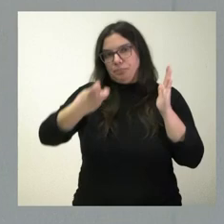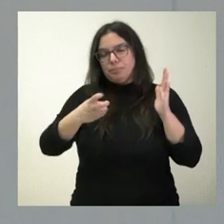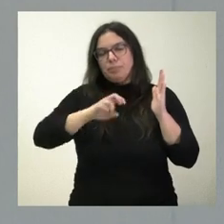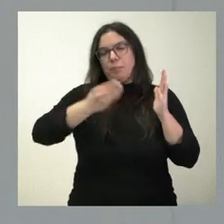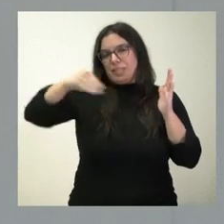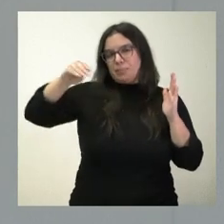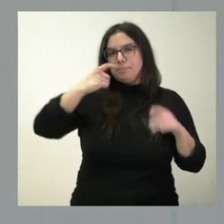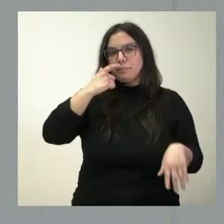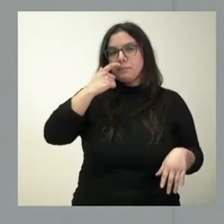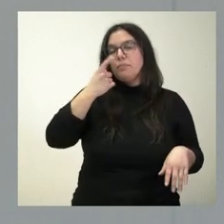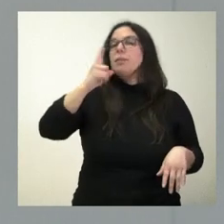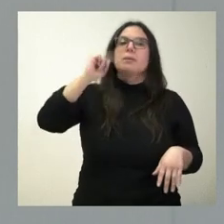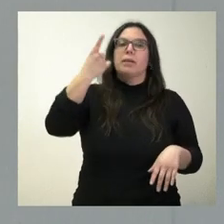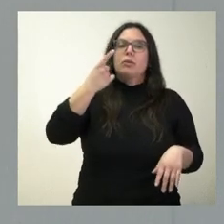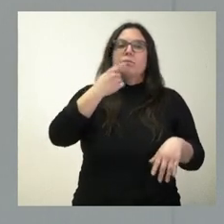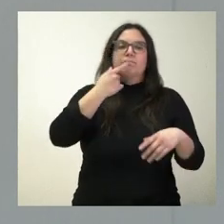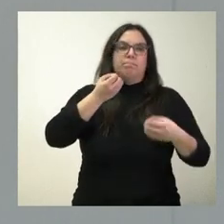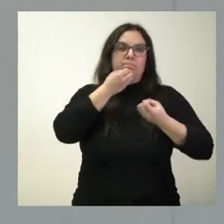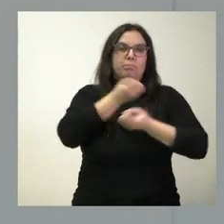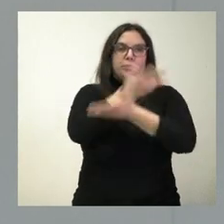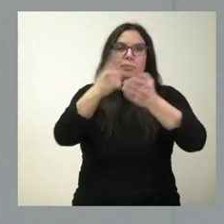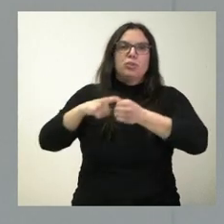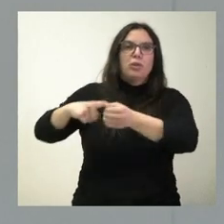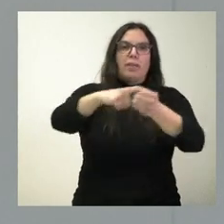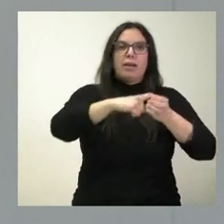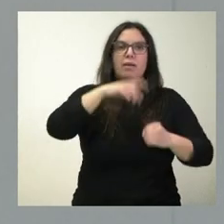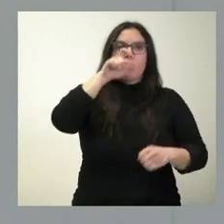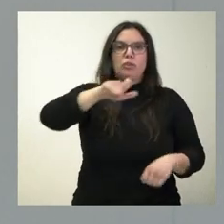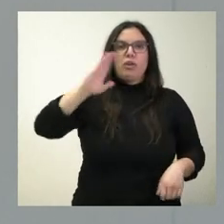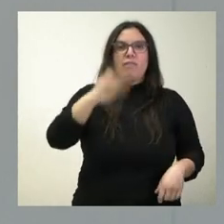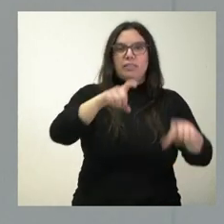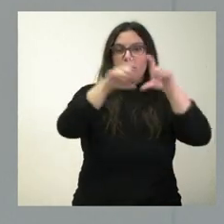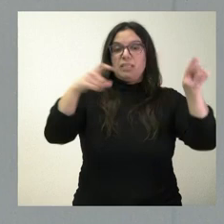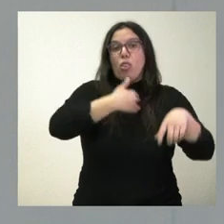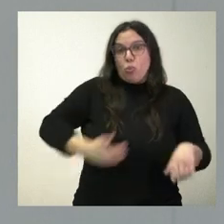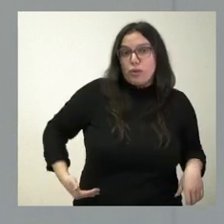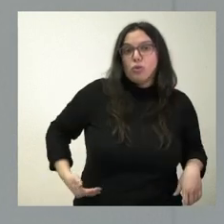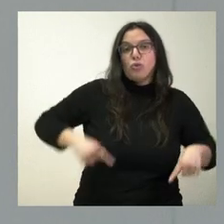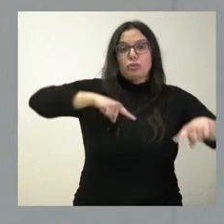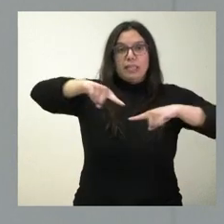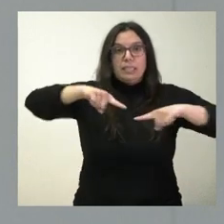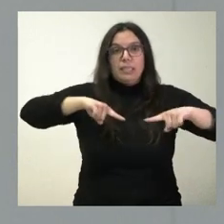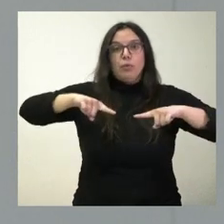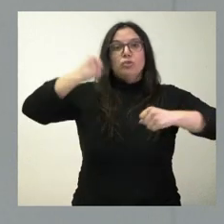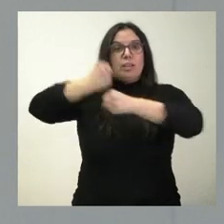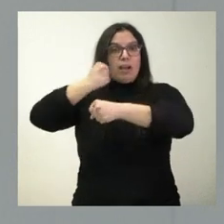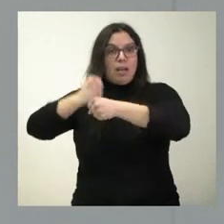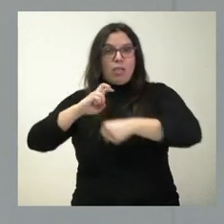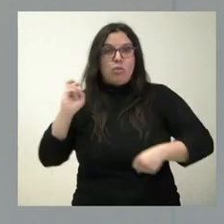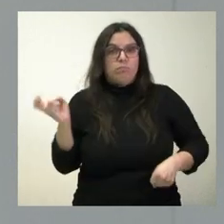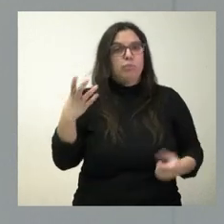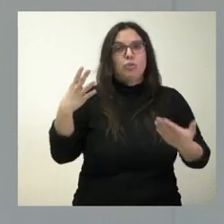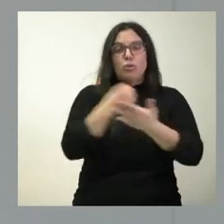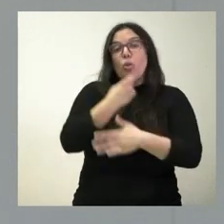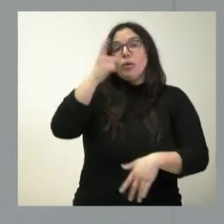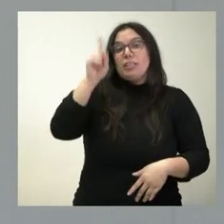trasladar nuestra solidaridad a las personas afectadas de la empresa, tanto a sus propietarios, directivos, como a los trabajadores, como a